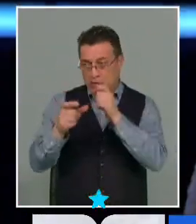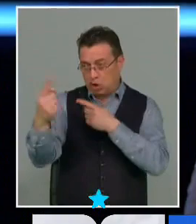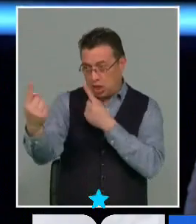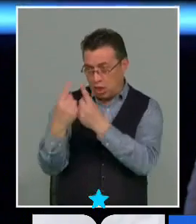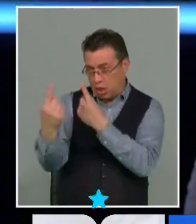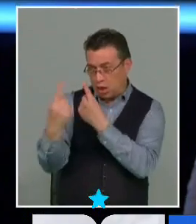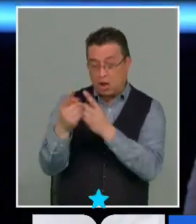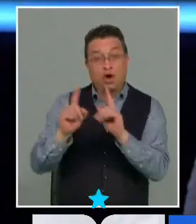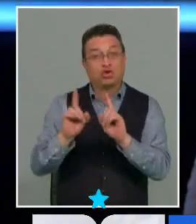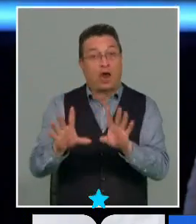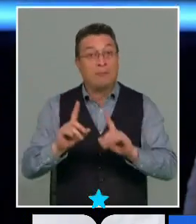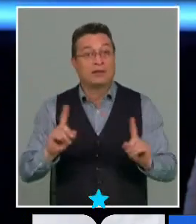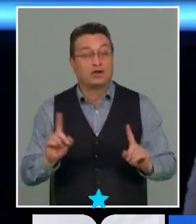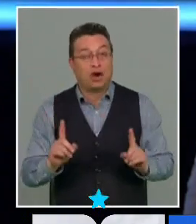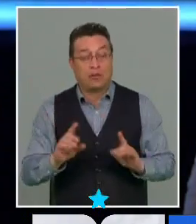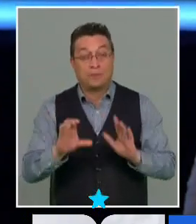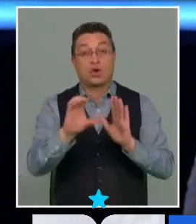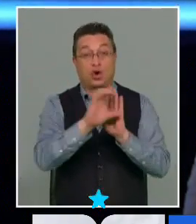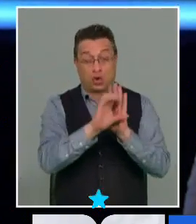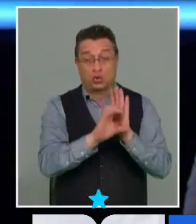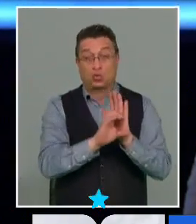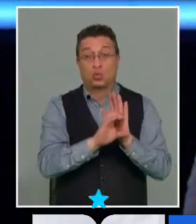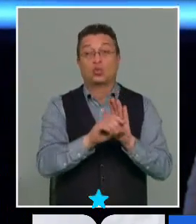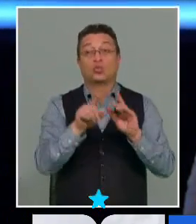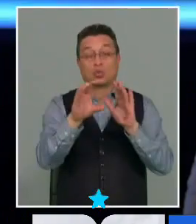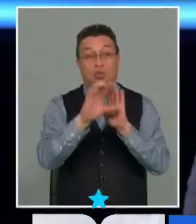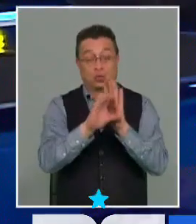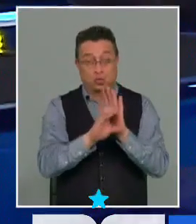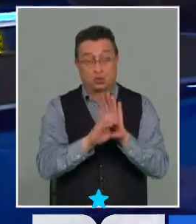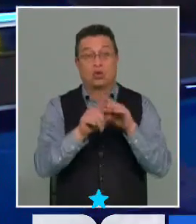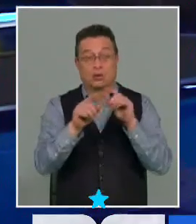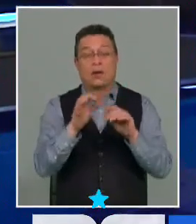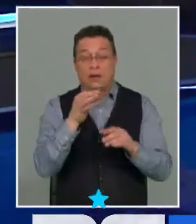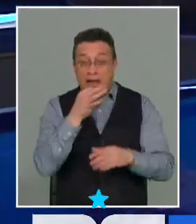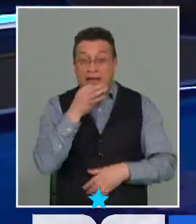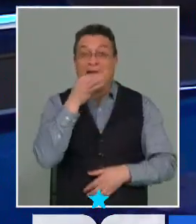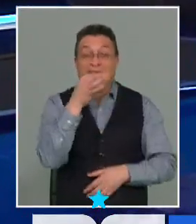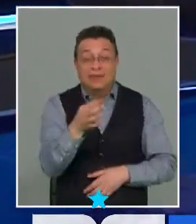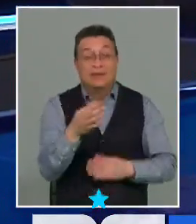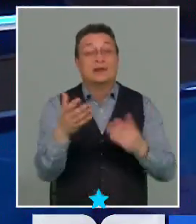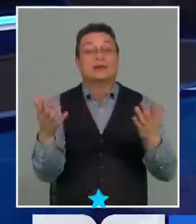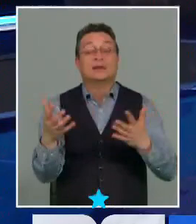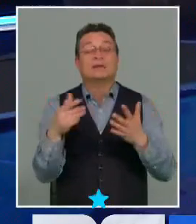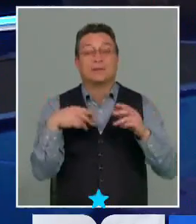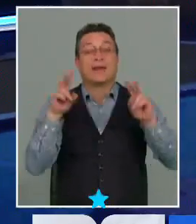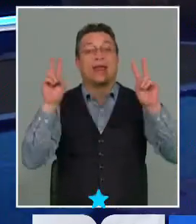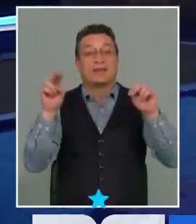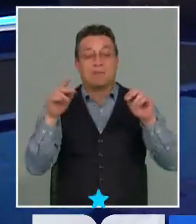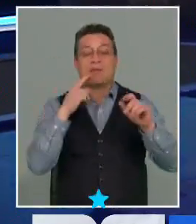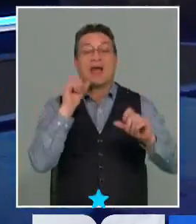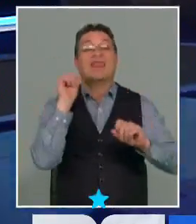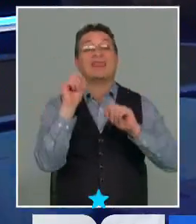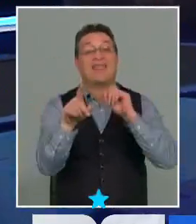solamente porque en la constitución se plantea lo que es el tema de la defensoría de la naturaleza